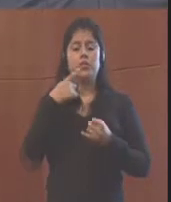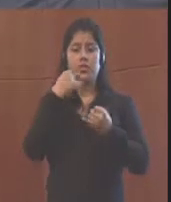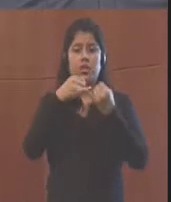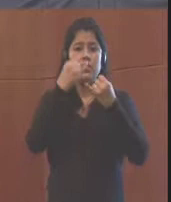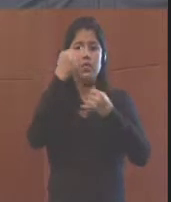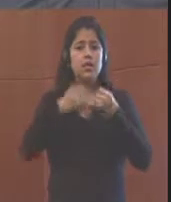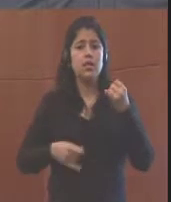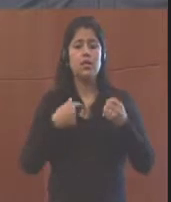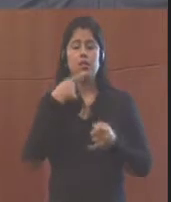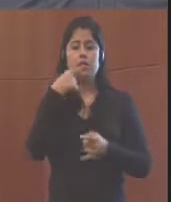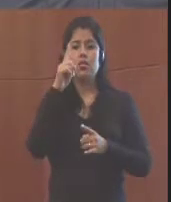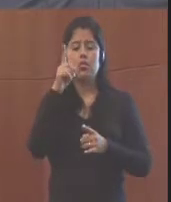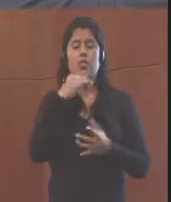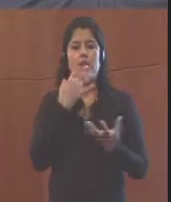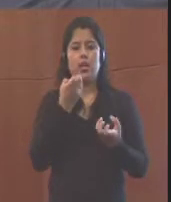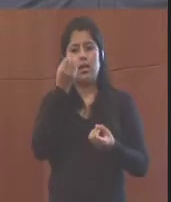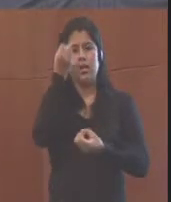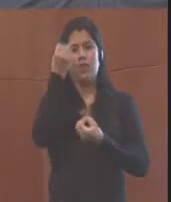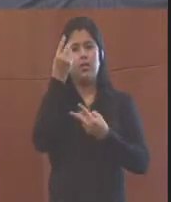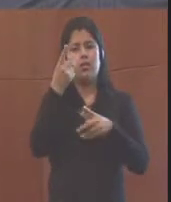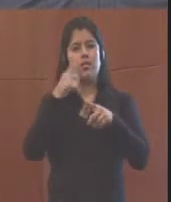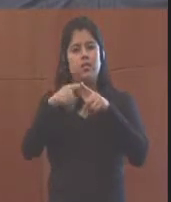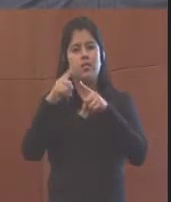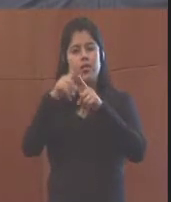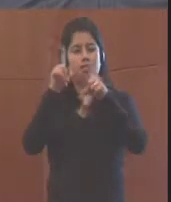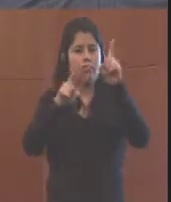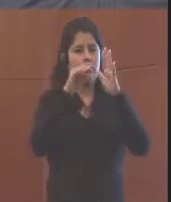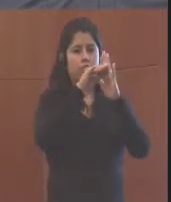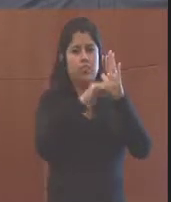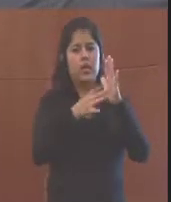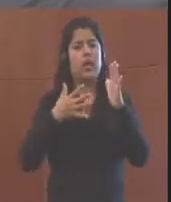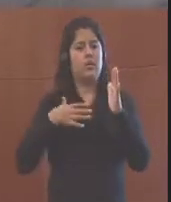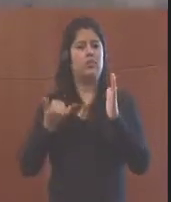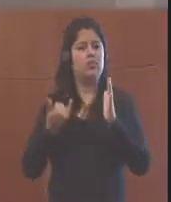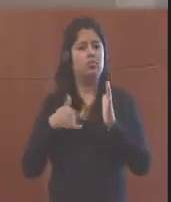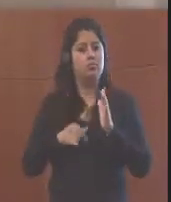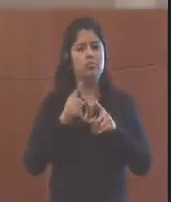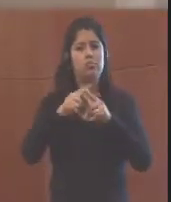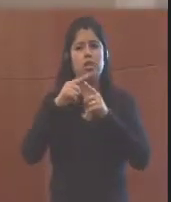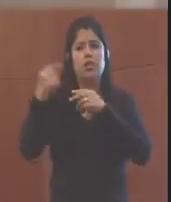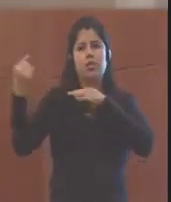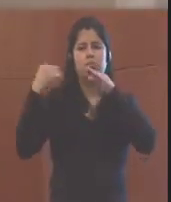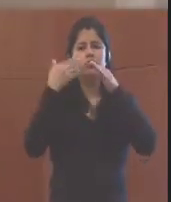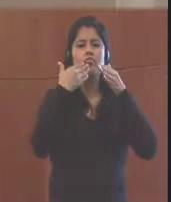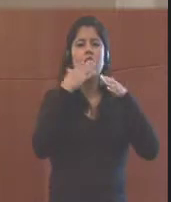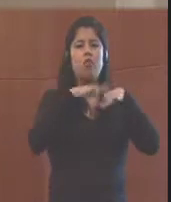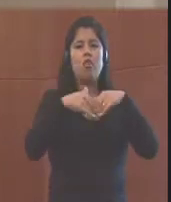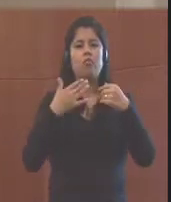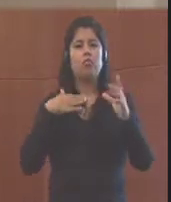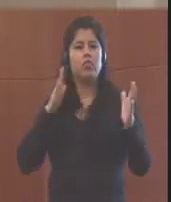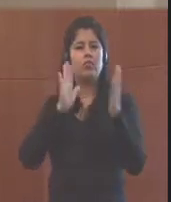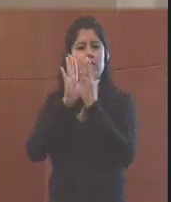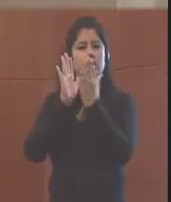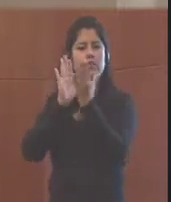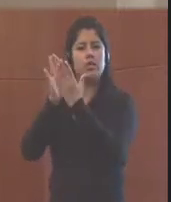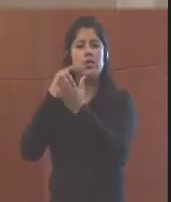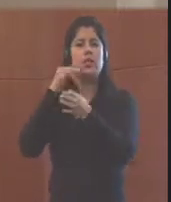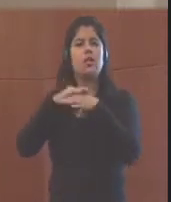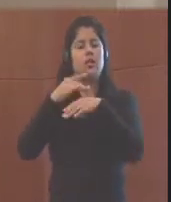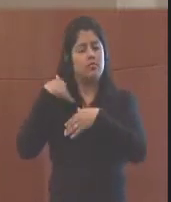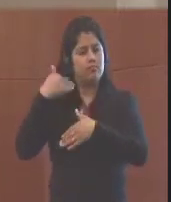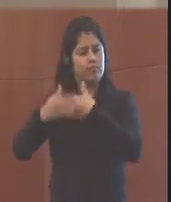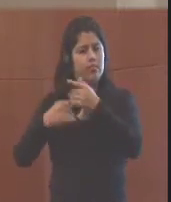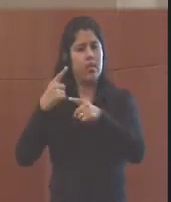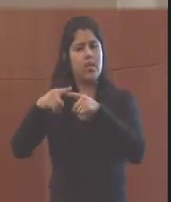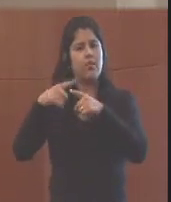Finalmente, solo quería hablar sobre algunas de las brechas que continúan existiendo, los desafíos que continuamos enfrentando. Y esto hemos obtenido a través